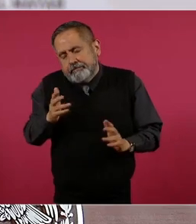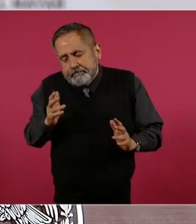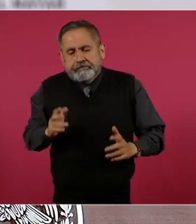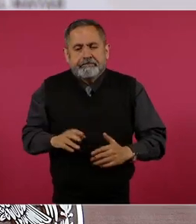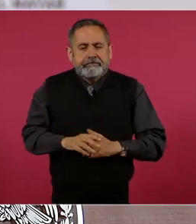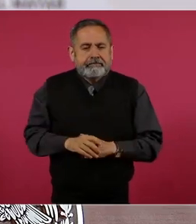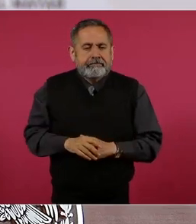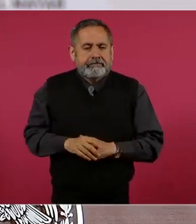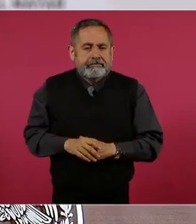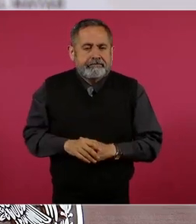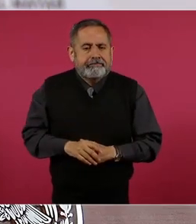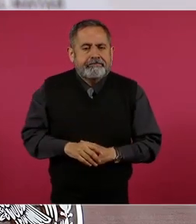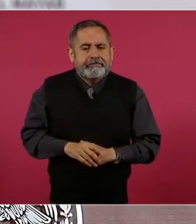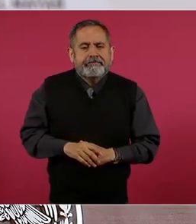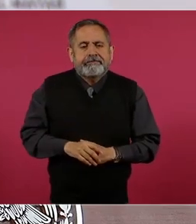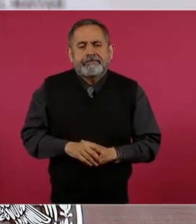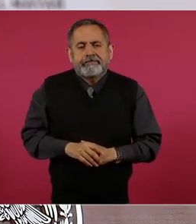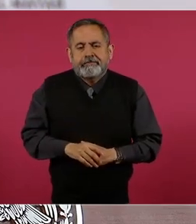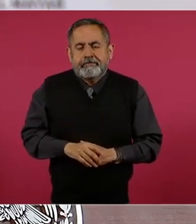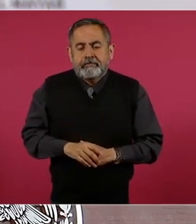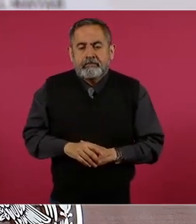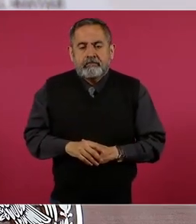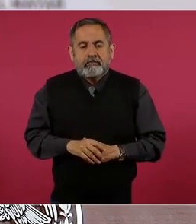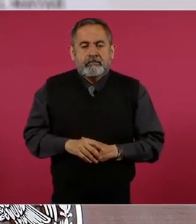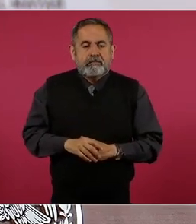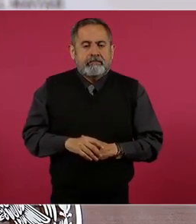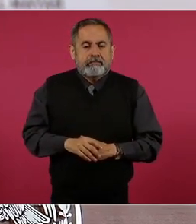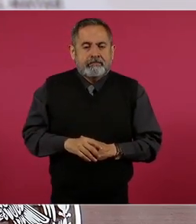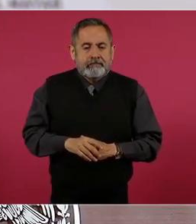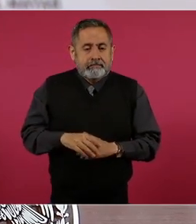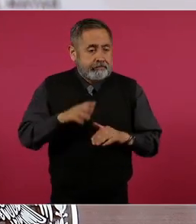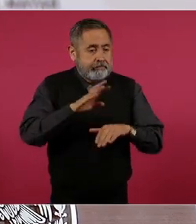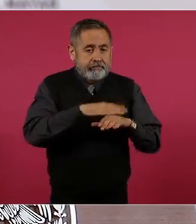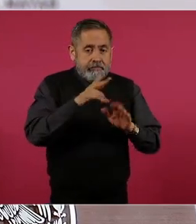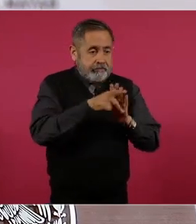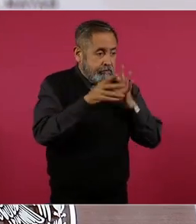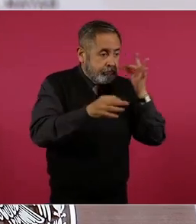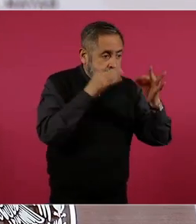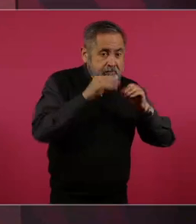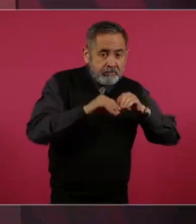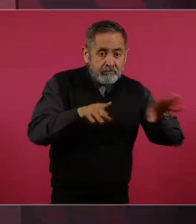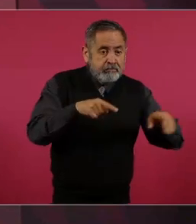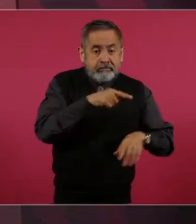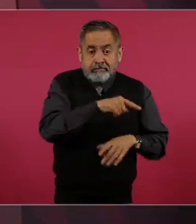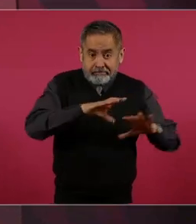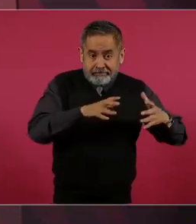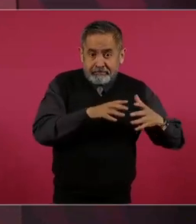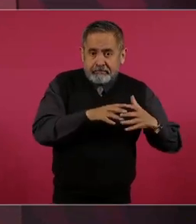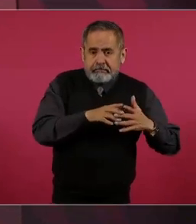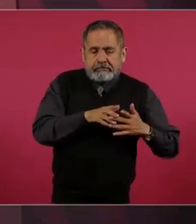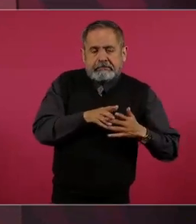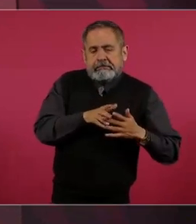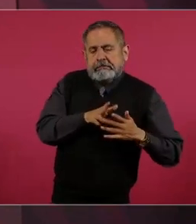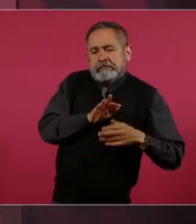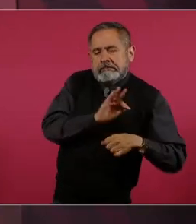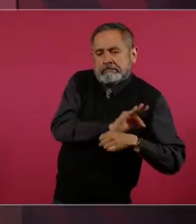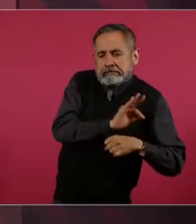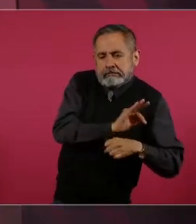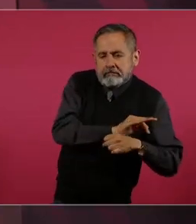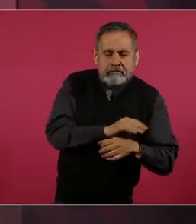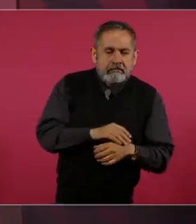porque también los medios se cargan. En ese pleito